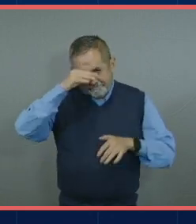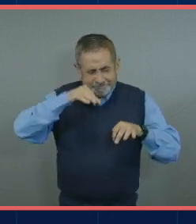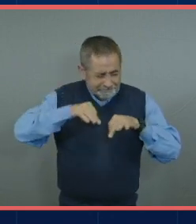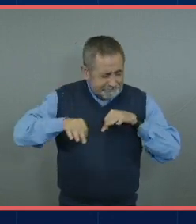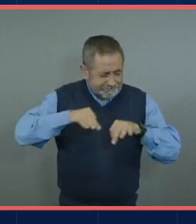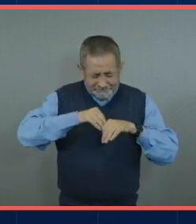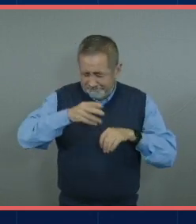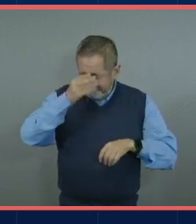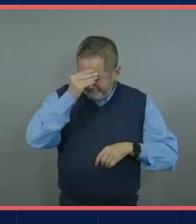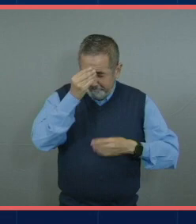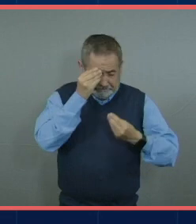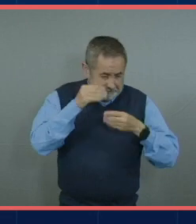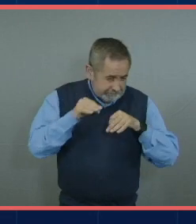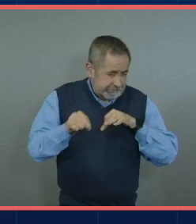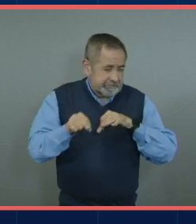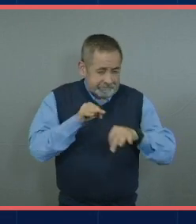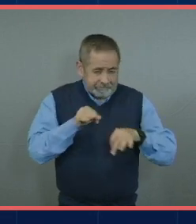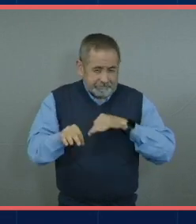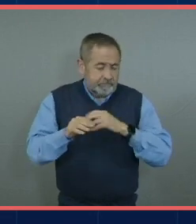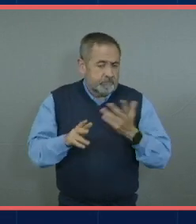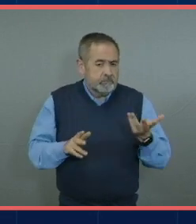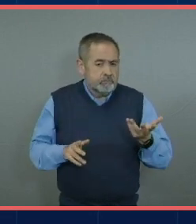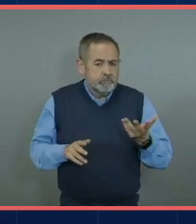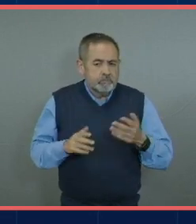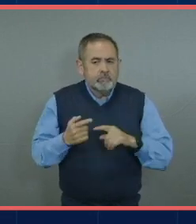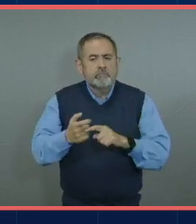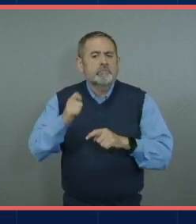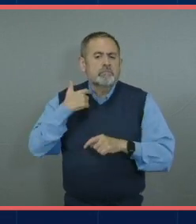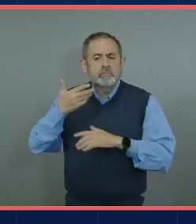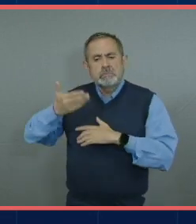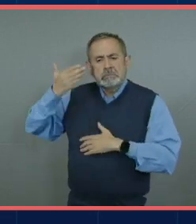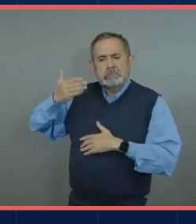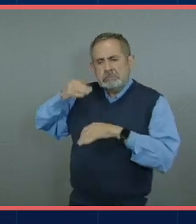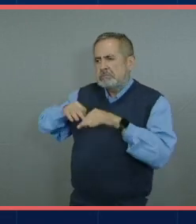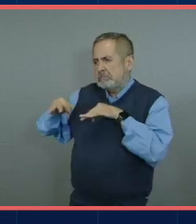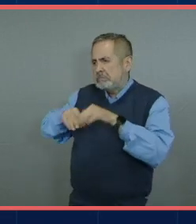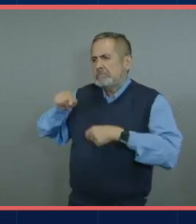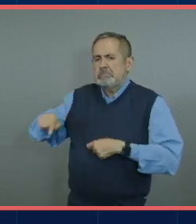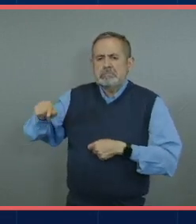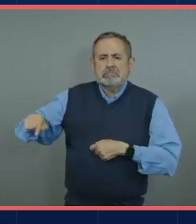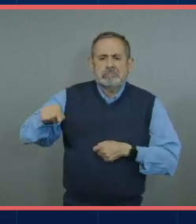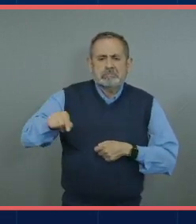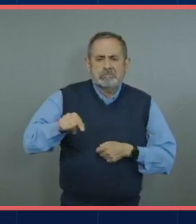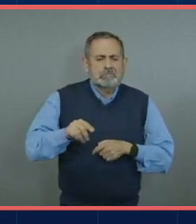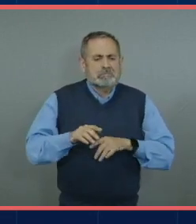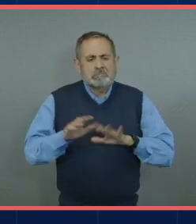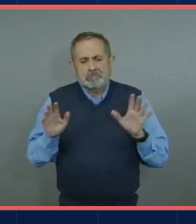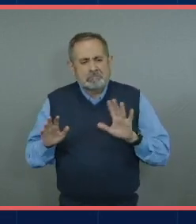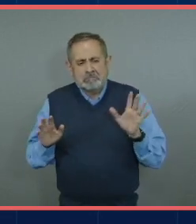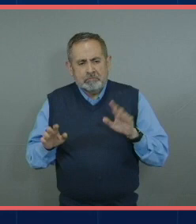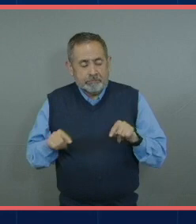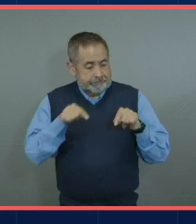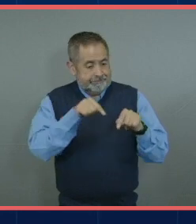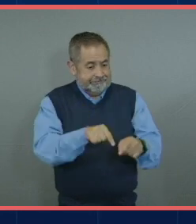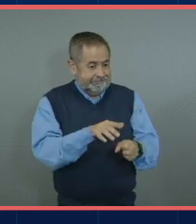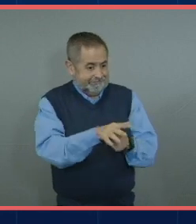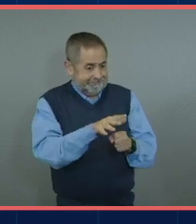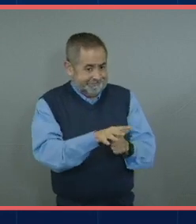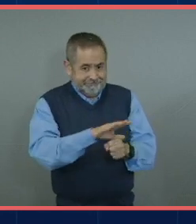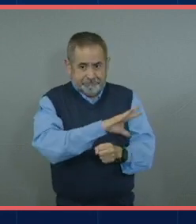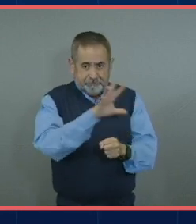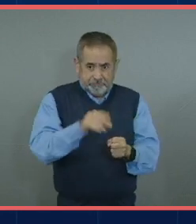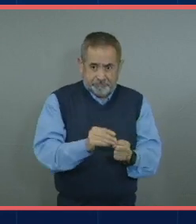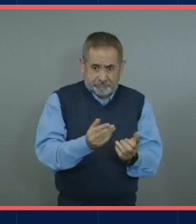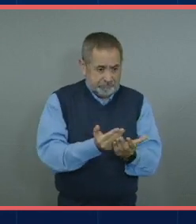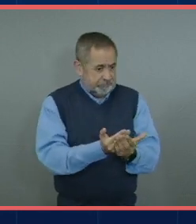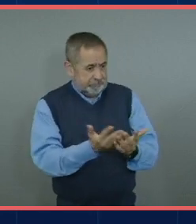mucho porque aunque pues ya había tenido empleos anteriores no no tienes todas las herramientas